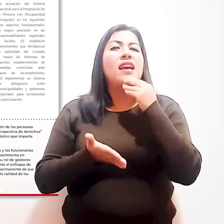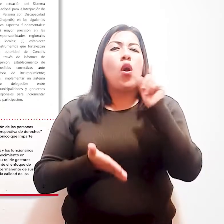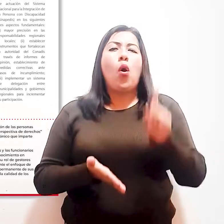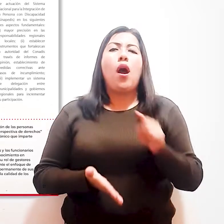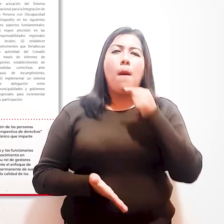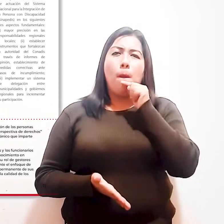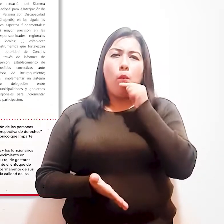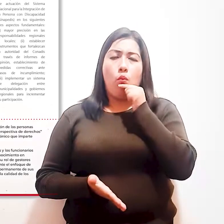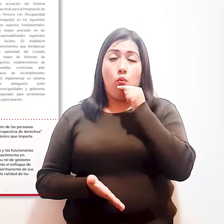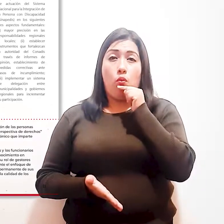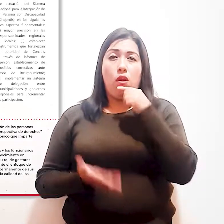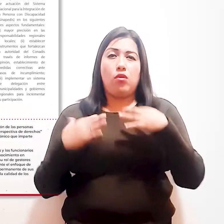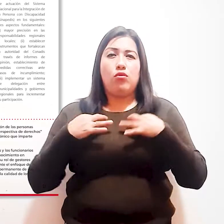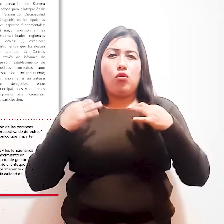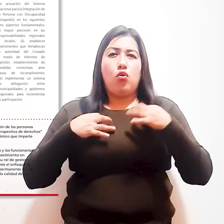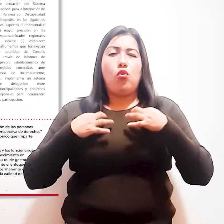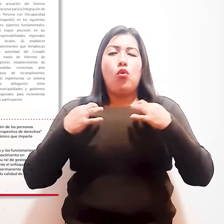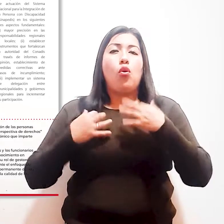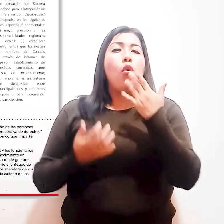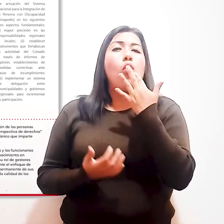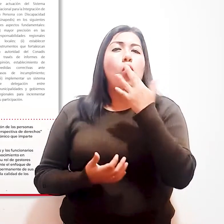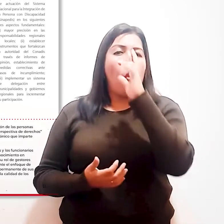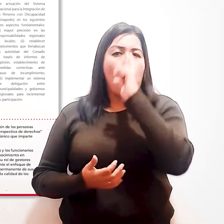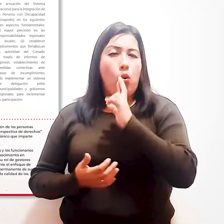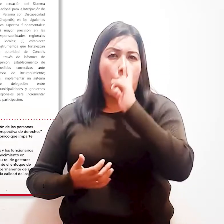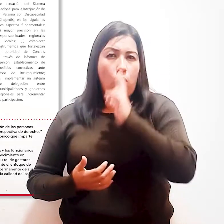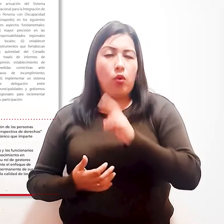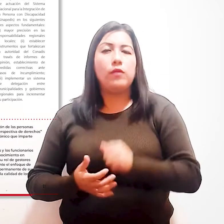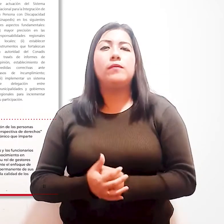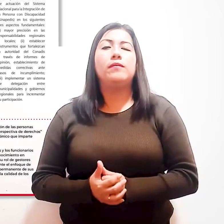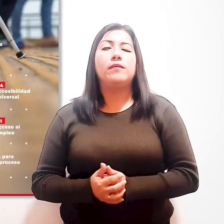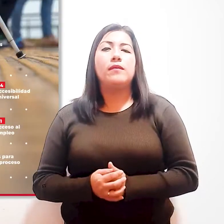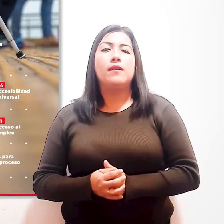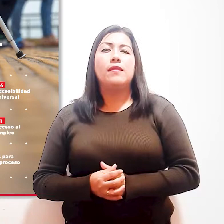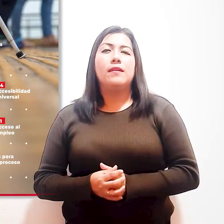mujer que está vistiendo una chompa color rojo.